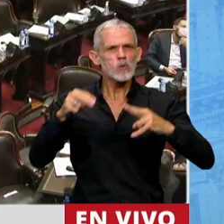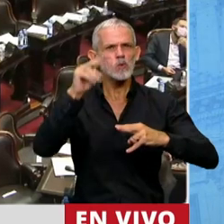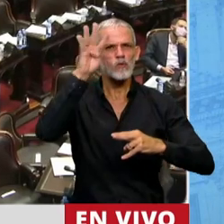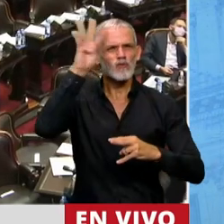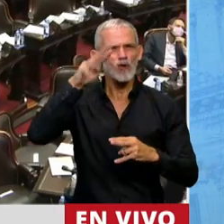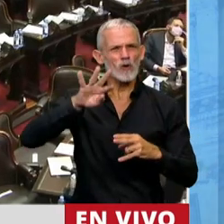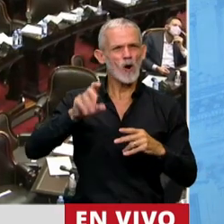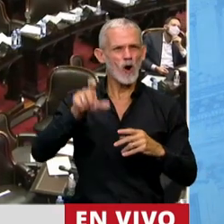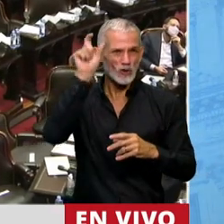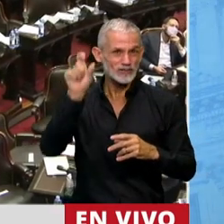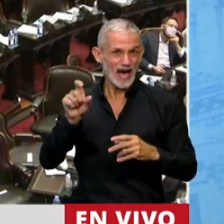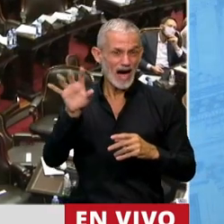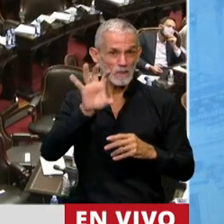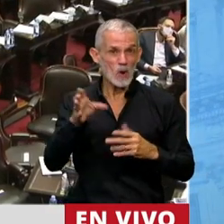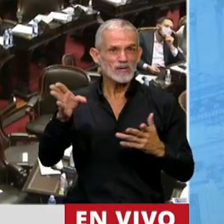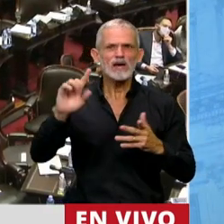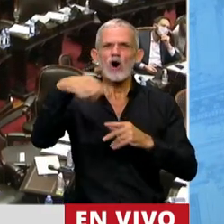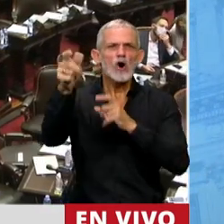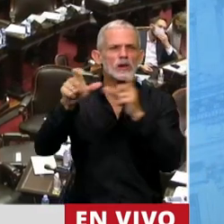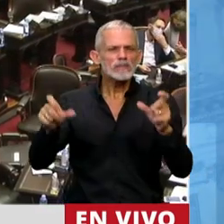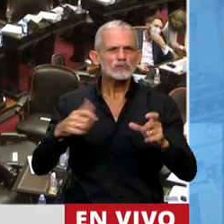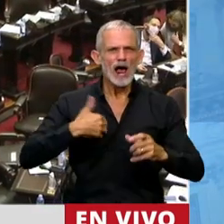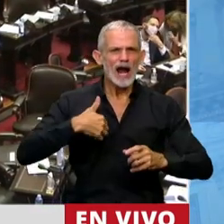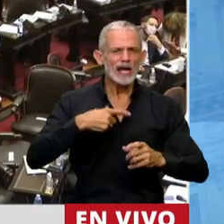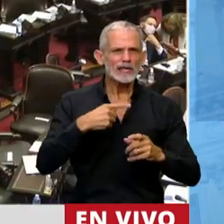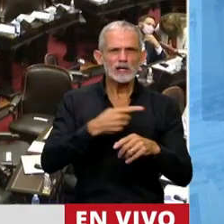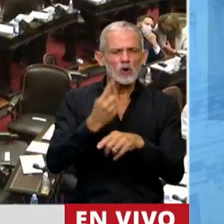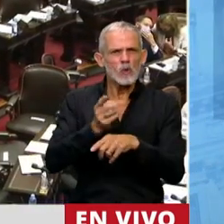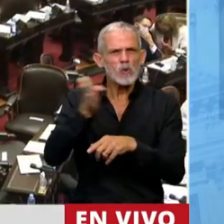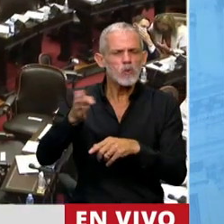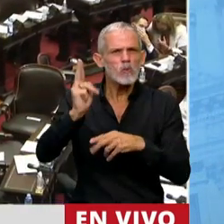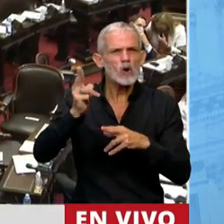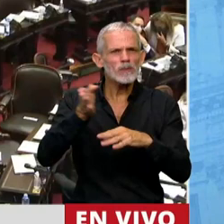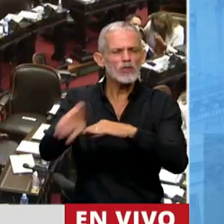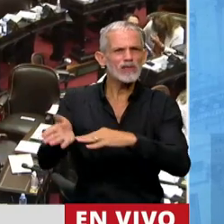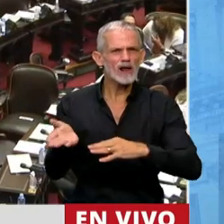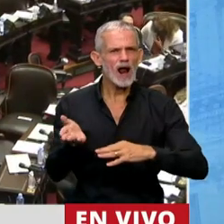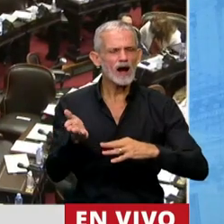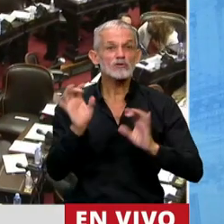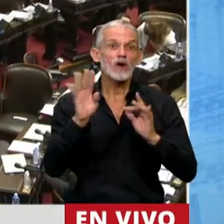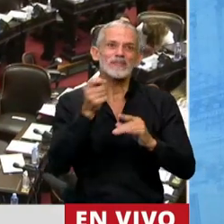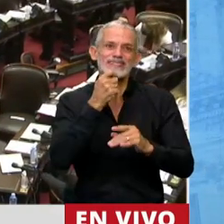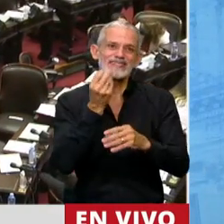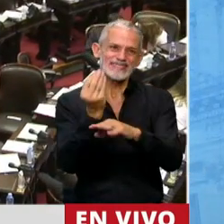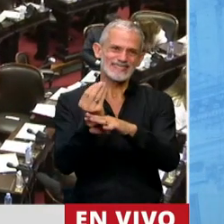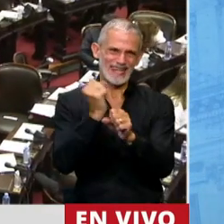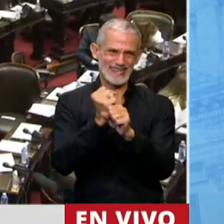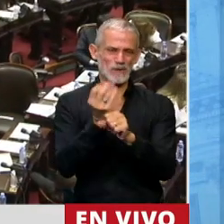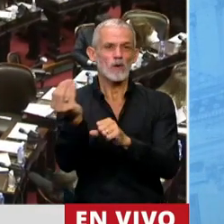ejercicio de nuestros derechos. El resto de los ciudadanos argentinos no puede entrar como nosotros, salvo que sea funcionario como